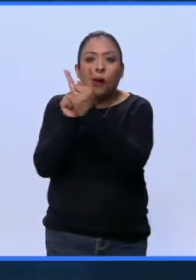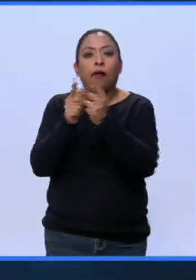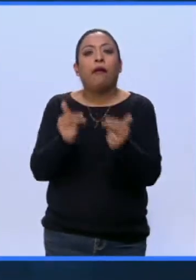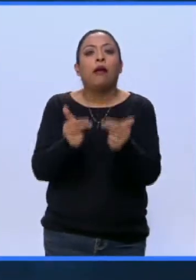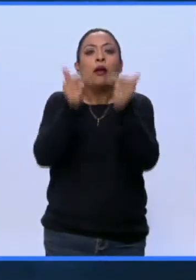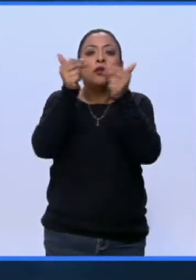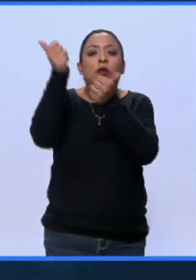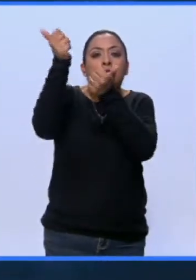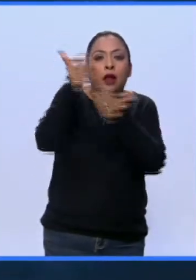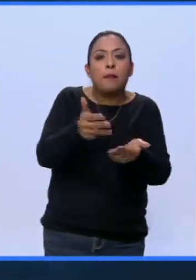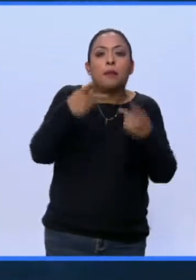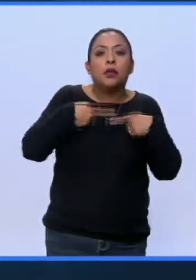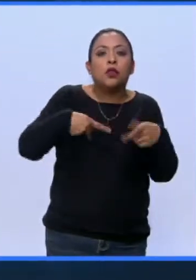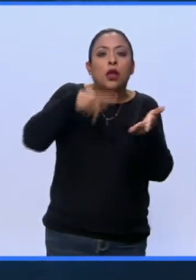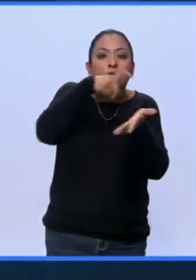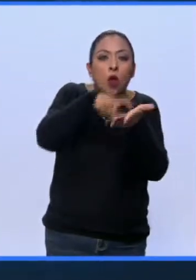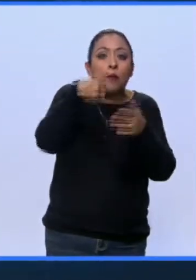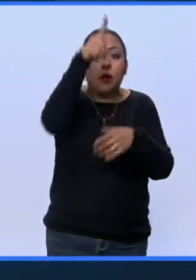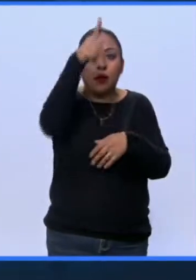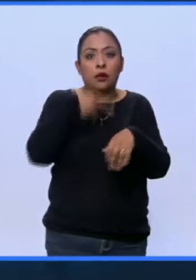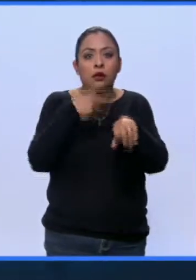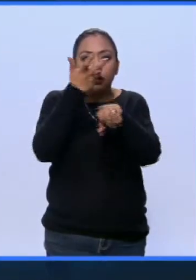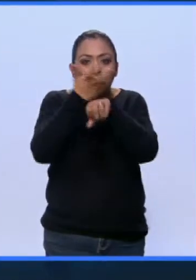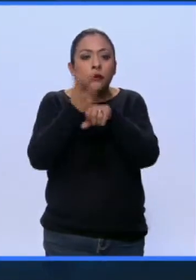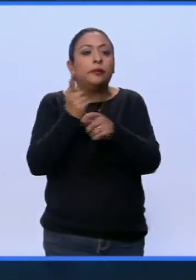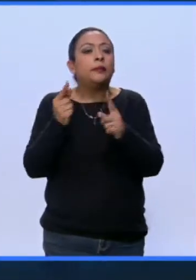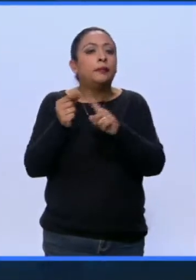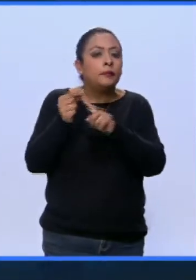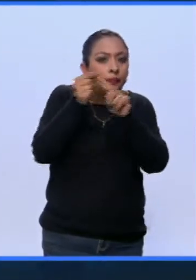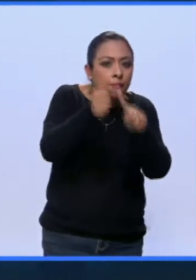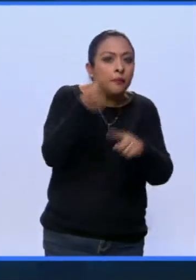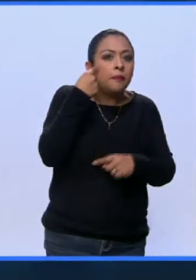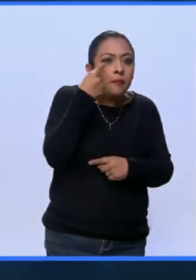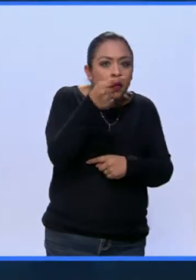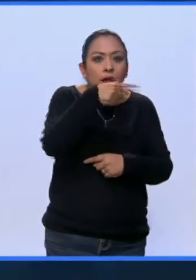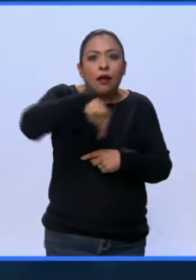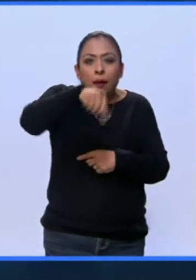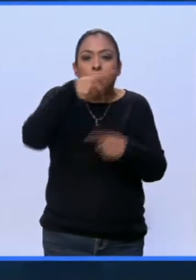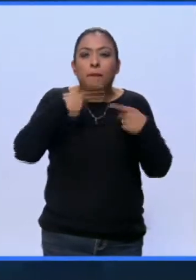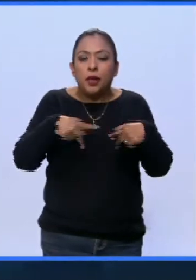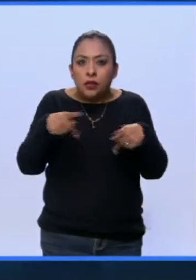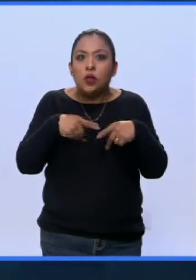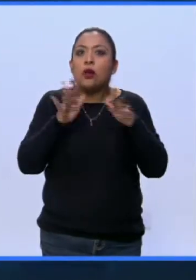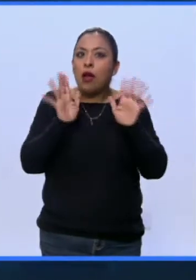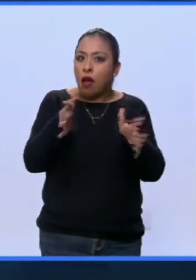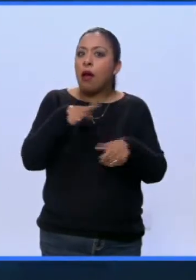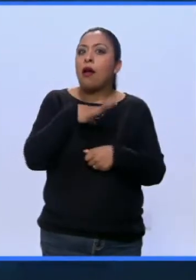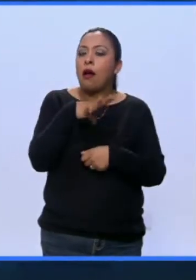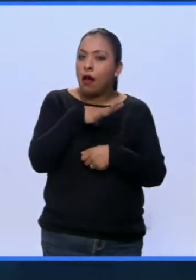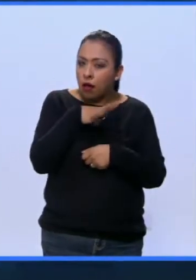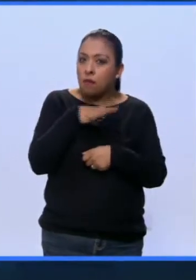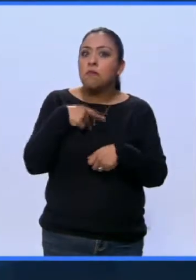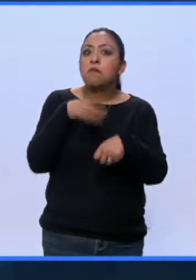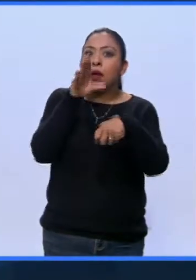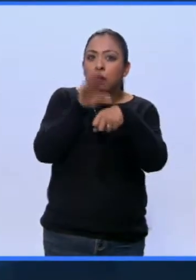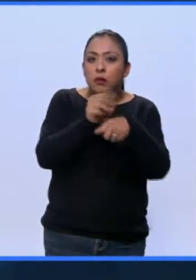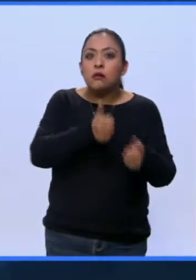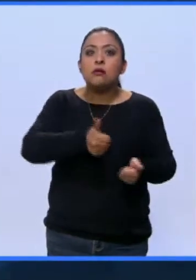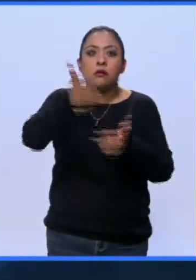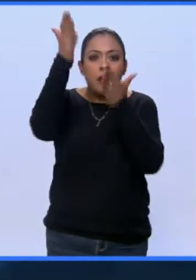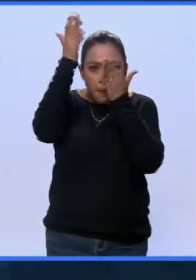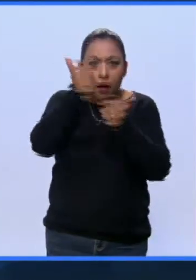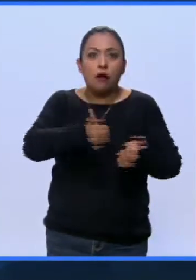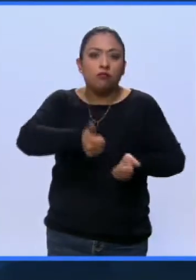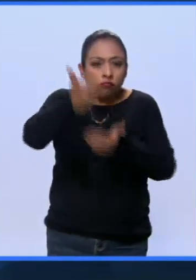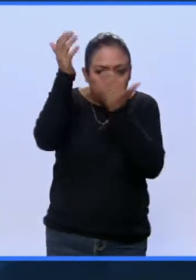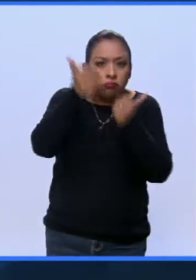compradores de Estados Unidos y vamos a acercarlos con pequeños productores que tienen ya permisos para exportar